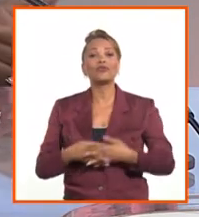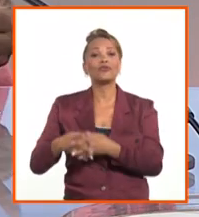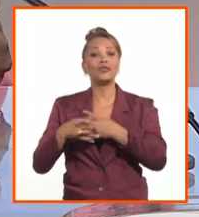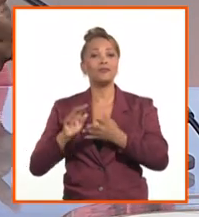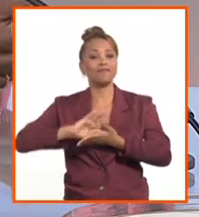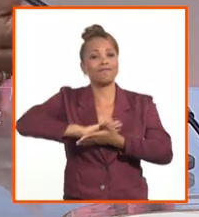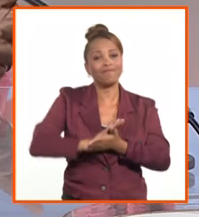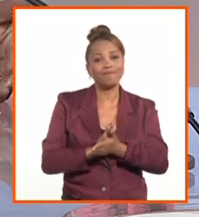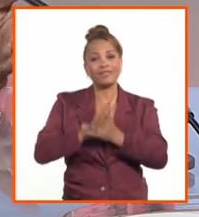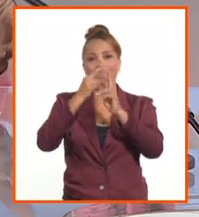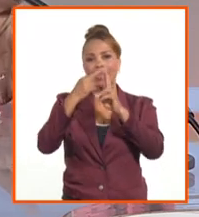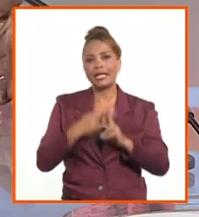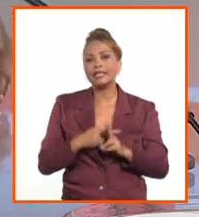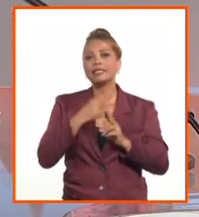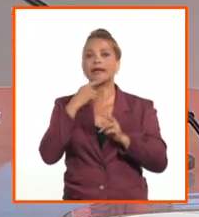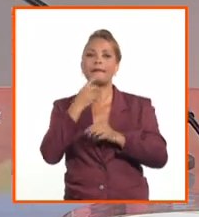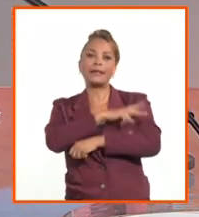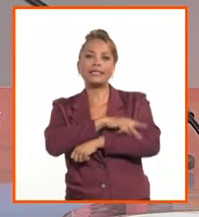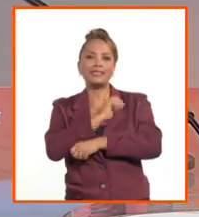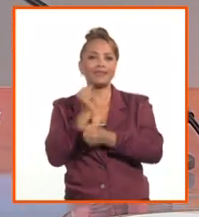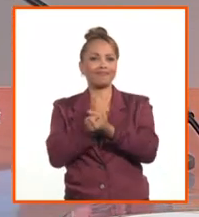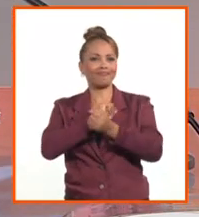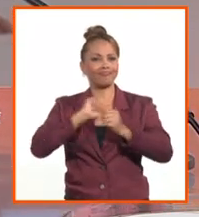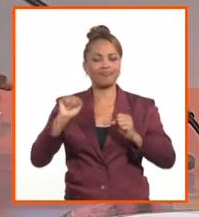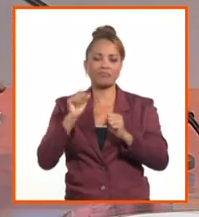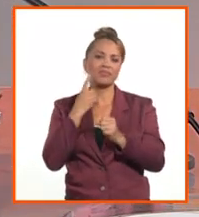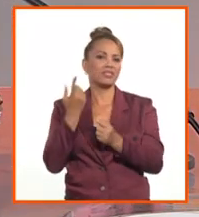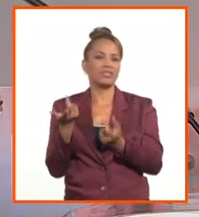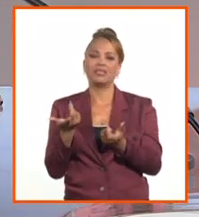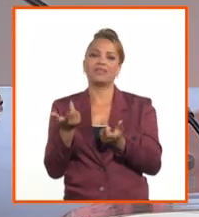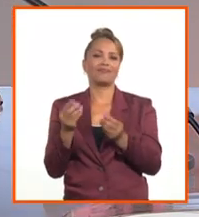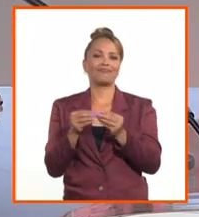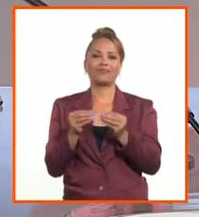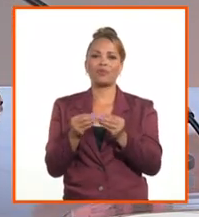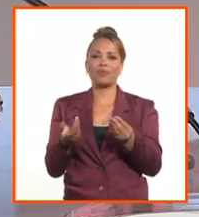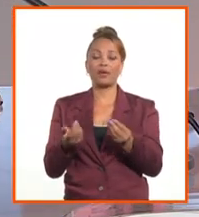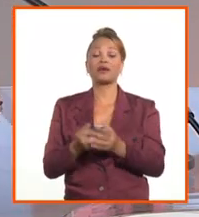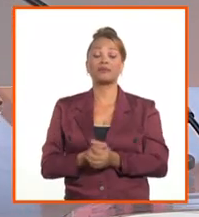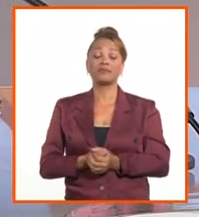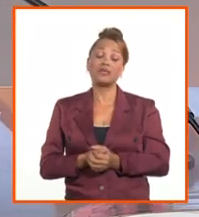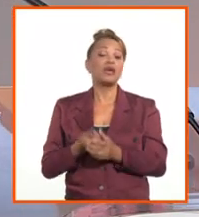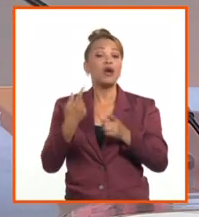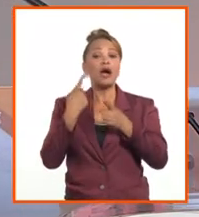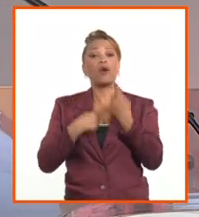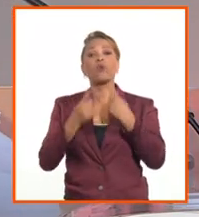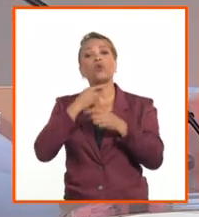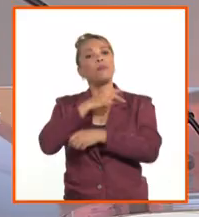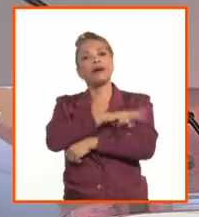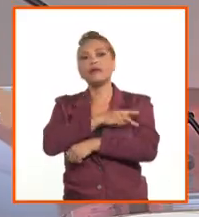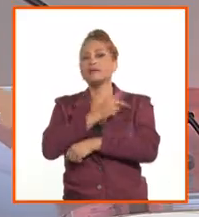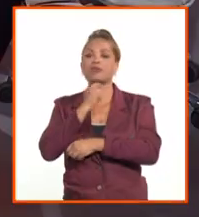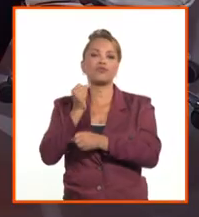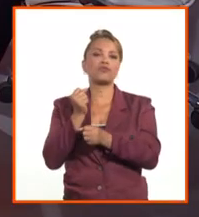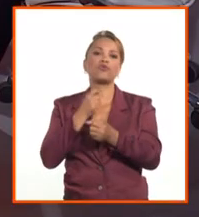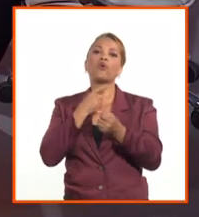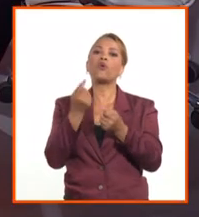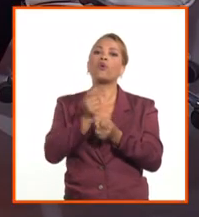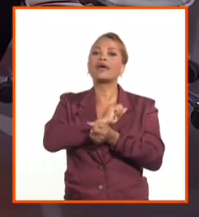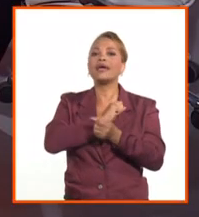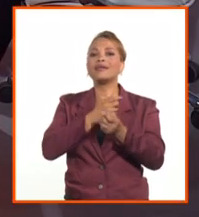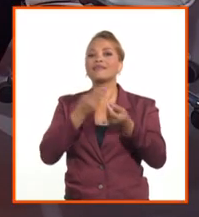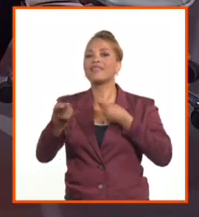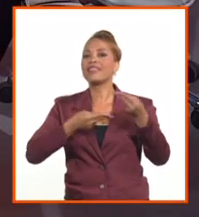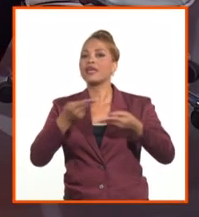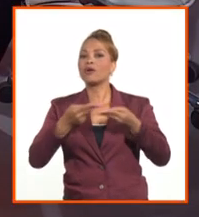en la lista de países patrocinadores del terrorismo y todo eso. cultas altísimas a esos bancos. Entonces, por tanto, eso